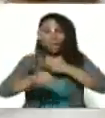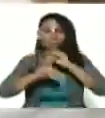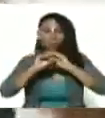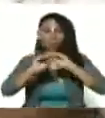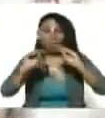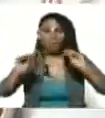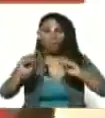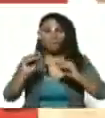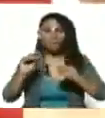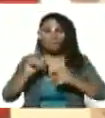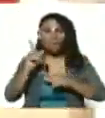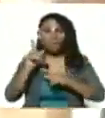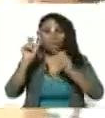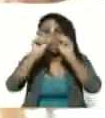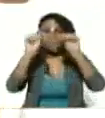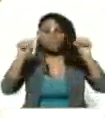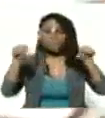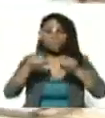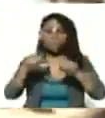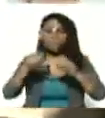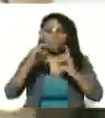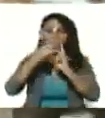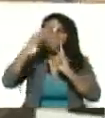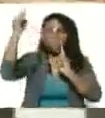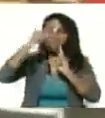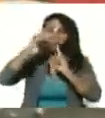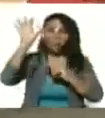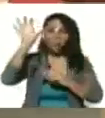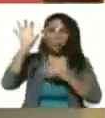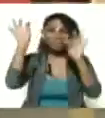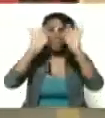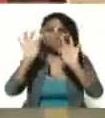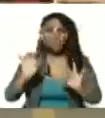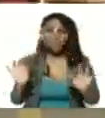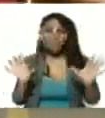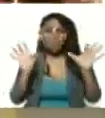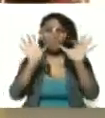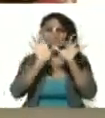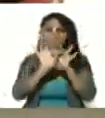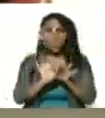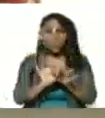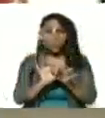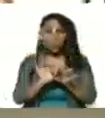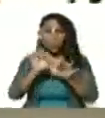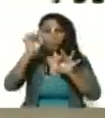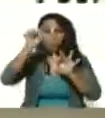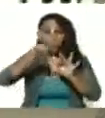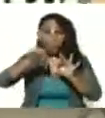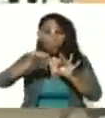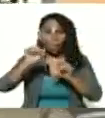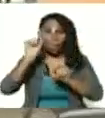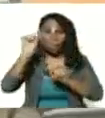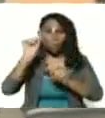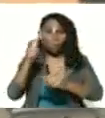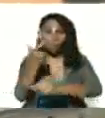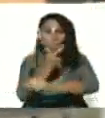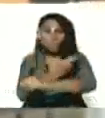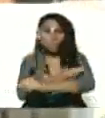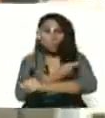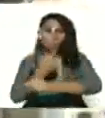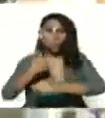a través del sistema de la plataforma patria de manera aleatoria hoy en este punto de vacunación